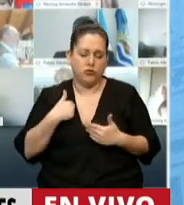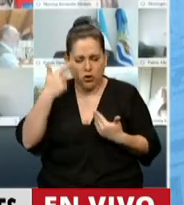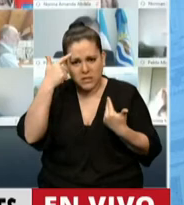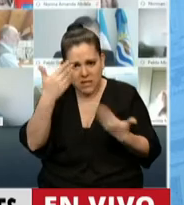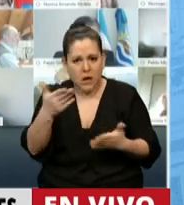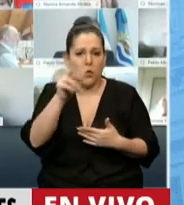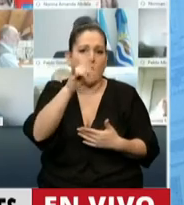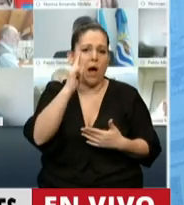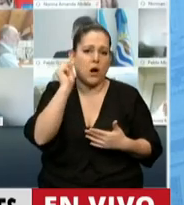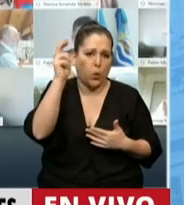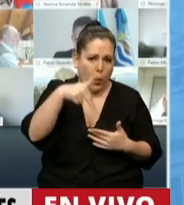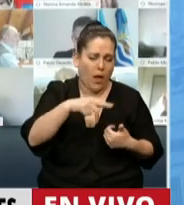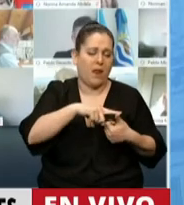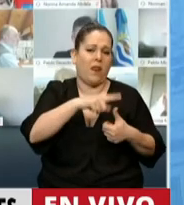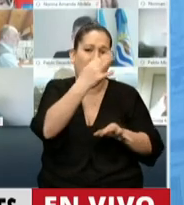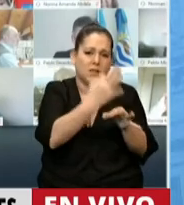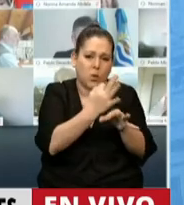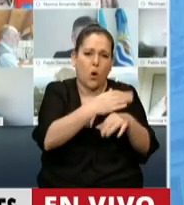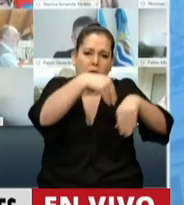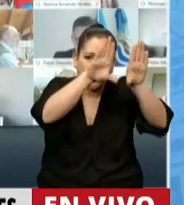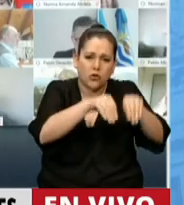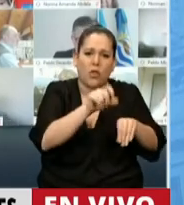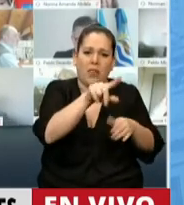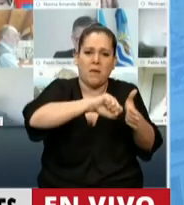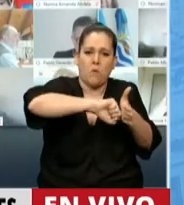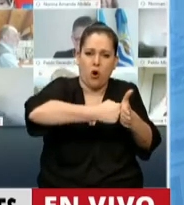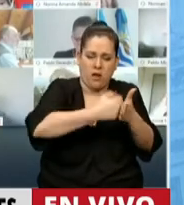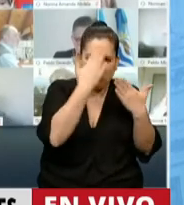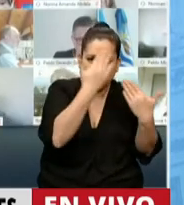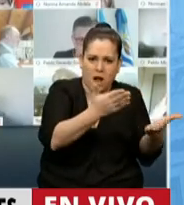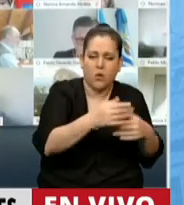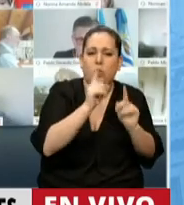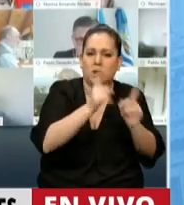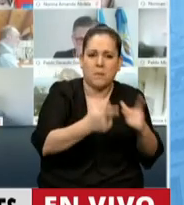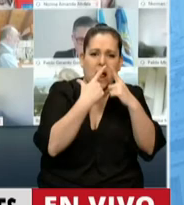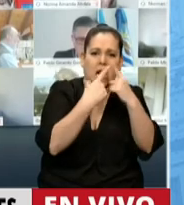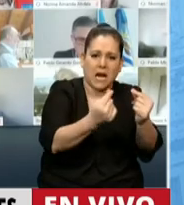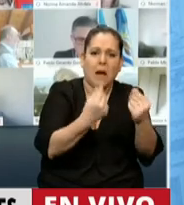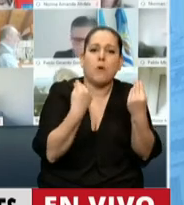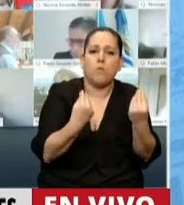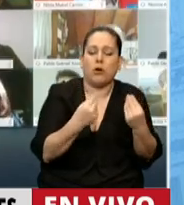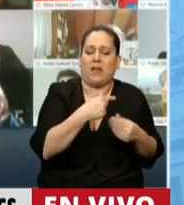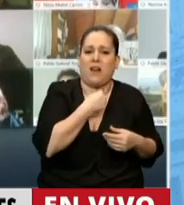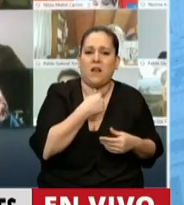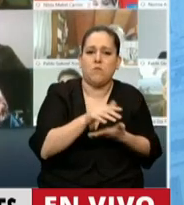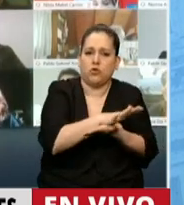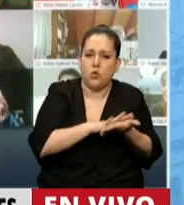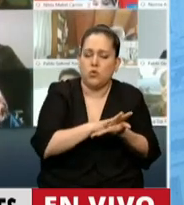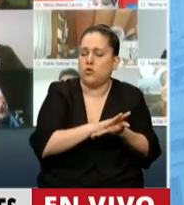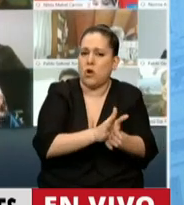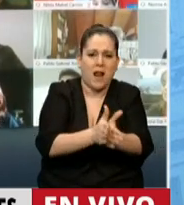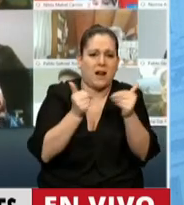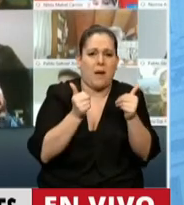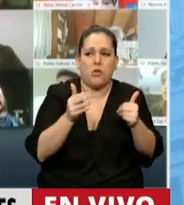distrito de Moreno y de toda la provincia de Buenos Aires, el reclamo porque se arreglen de inmediato todas